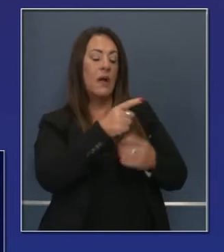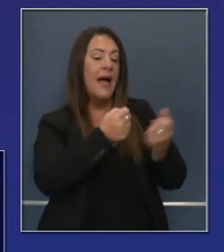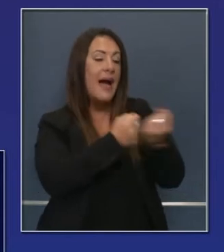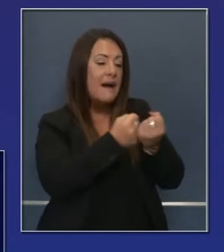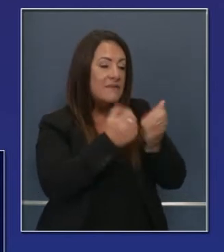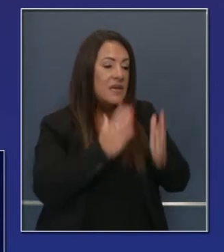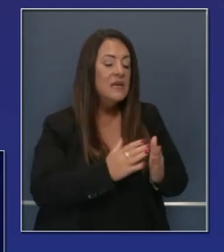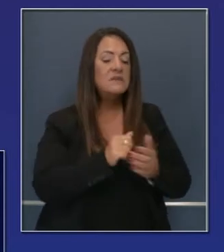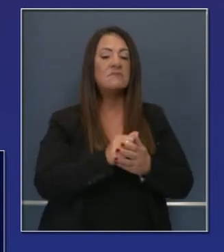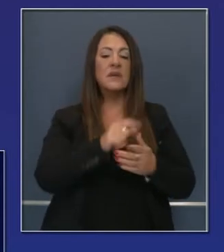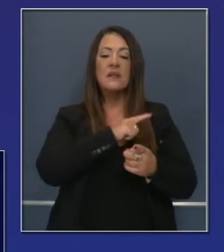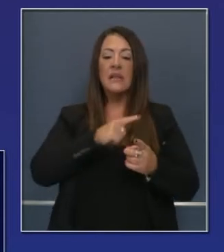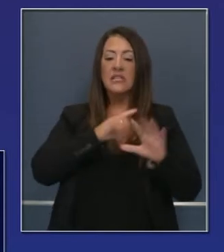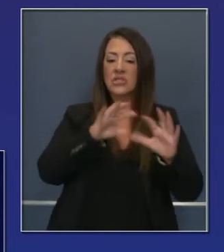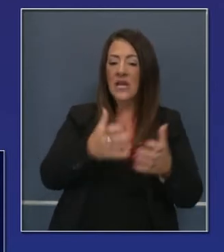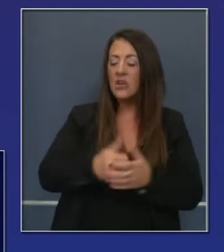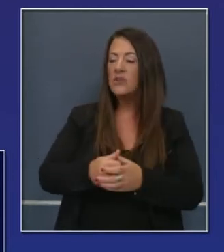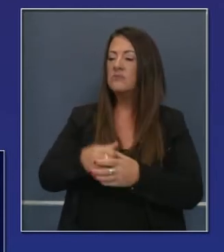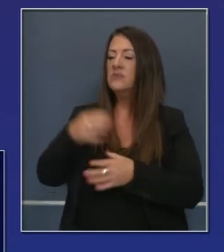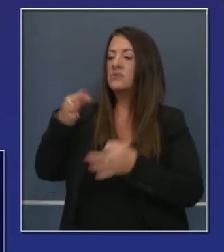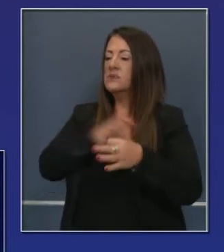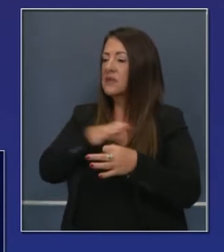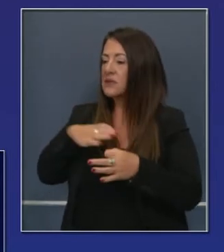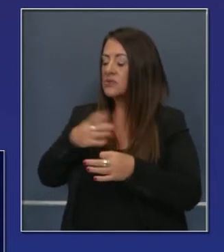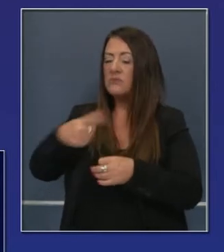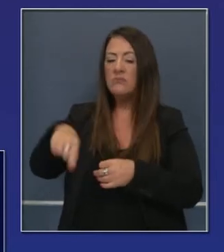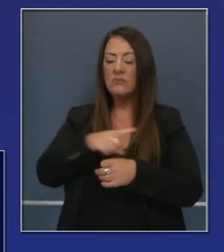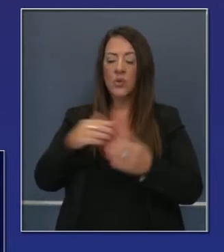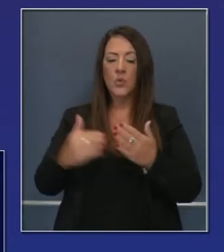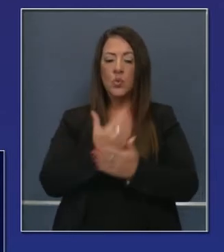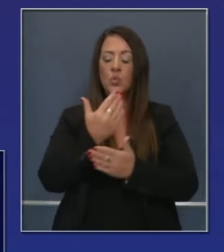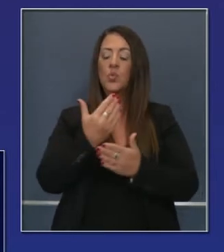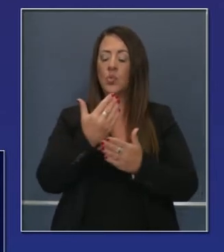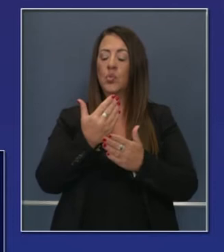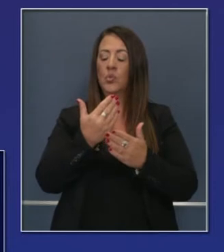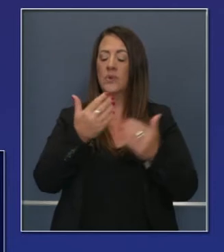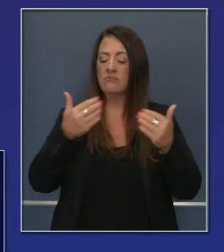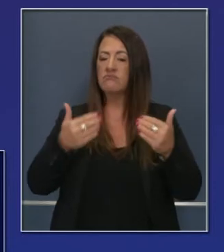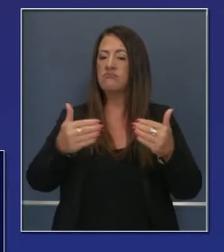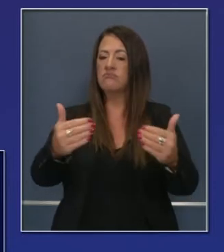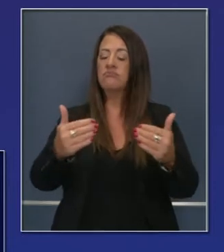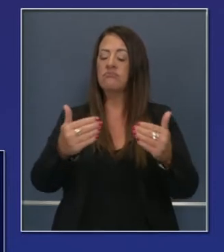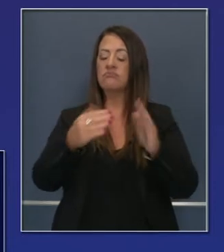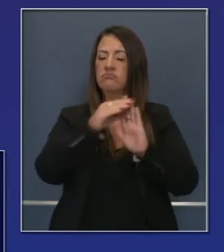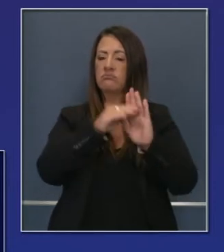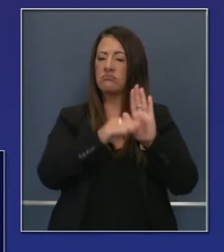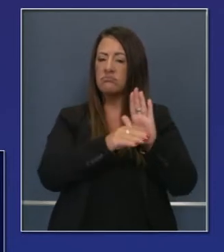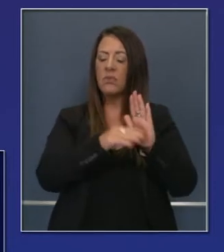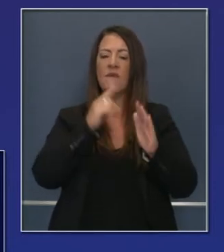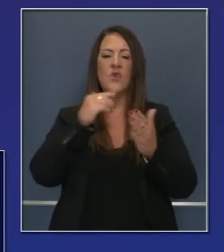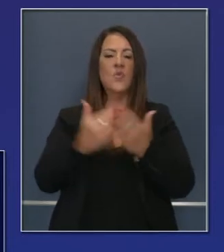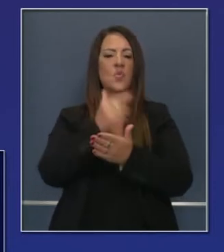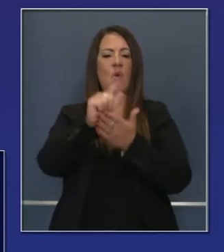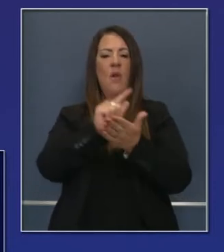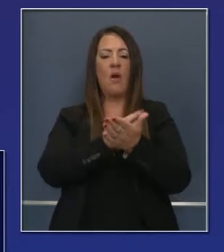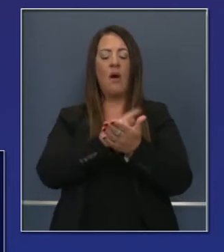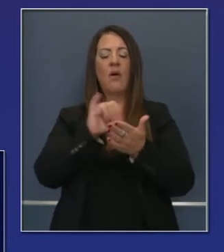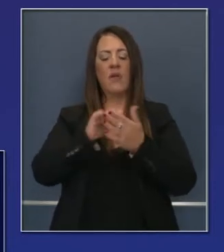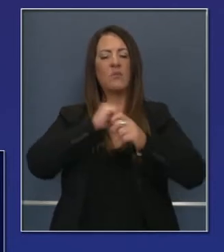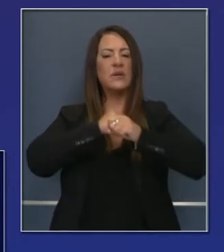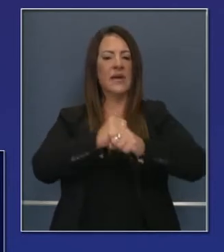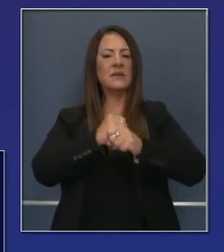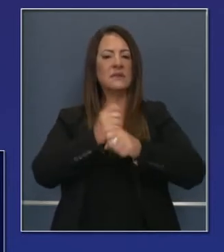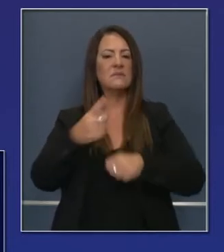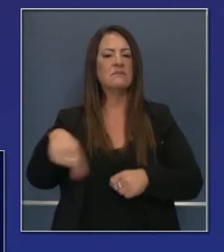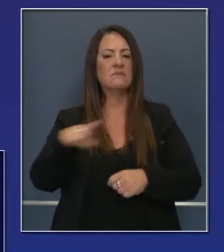defensores o personas interesadas de cada una de las partes en